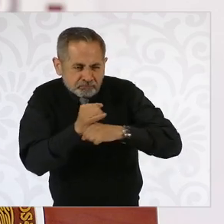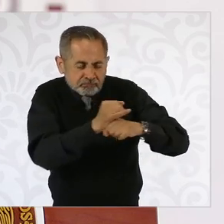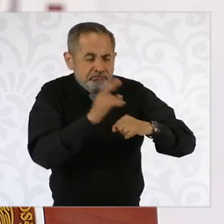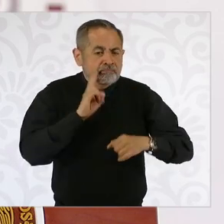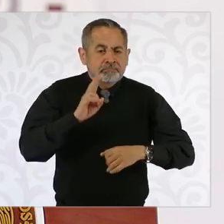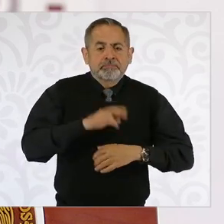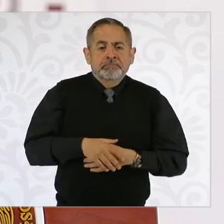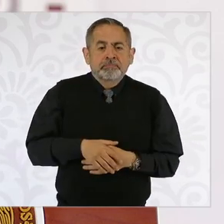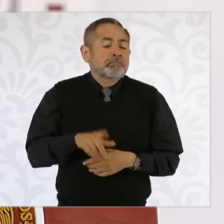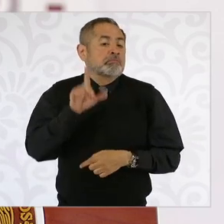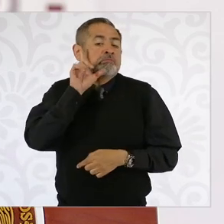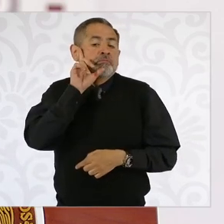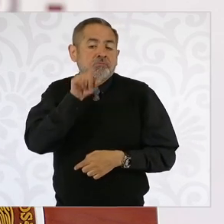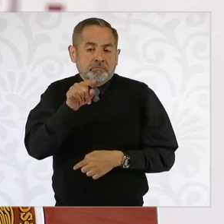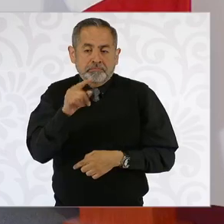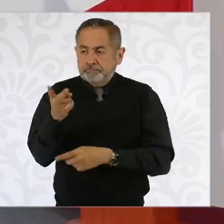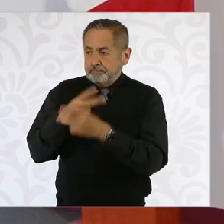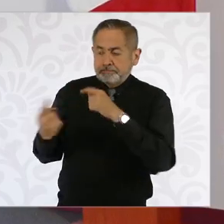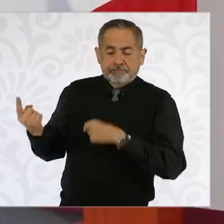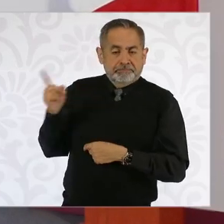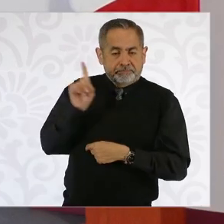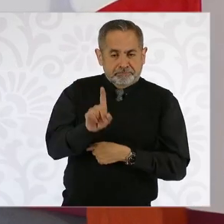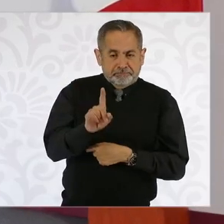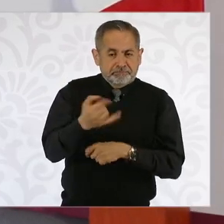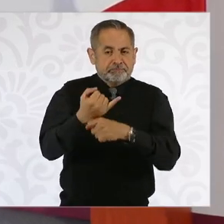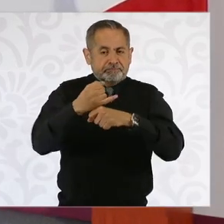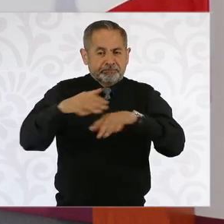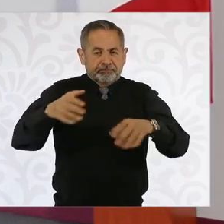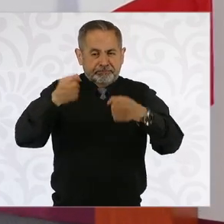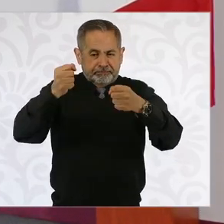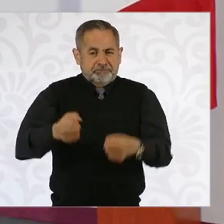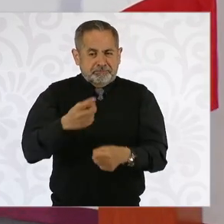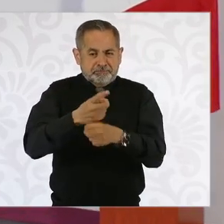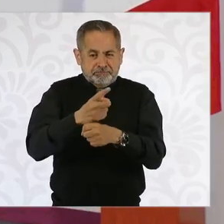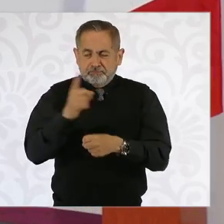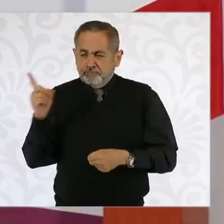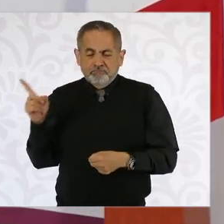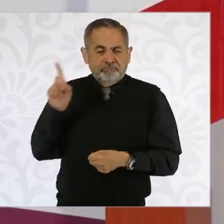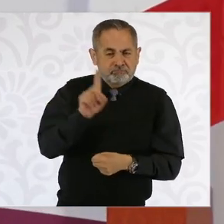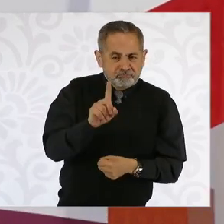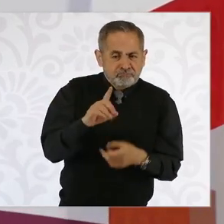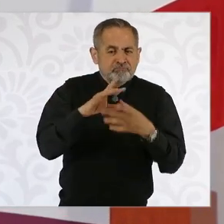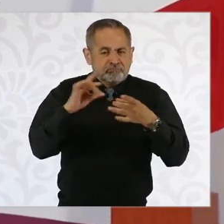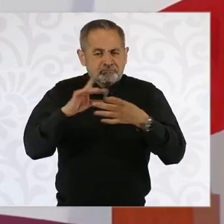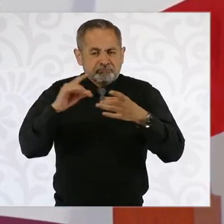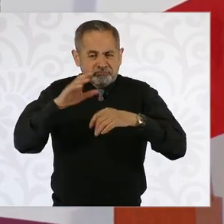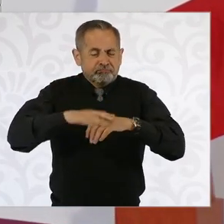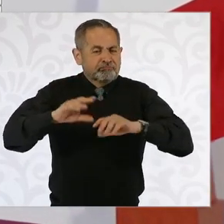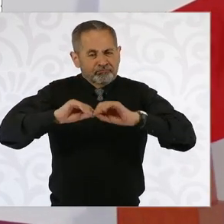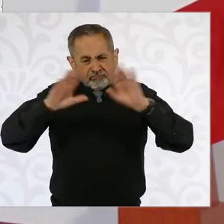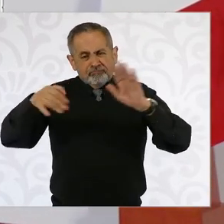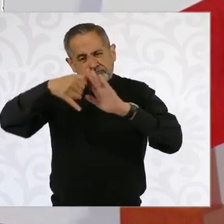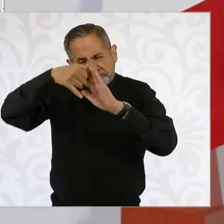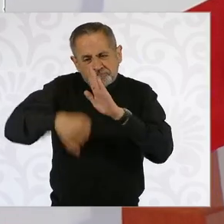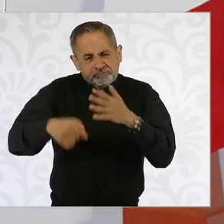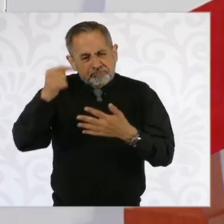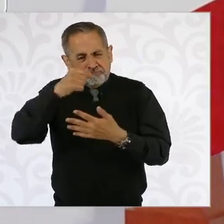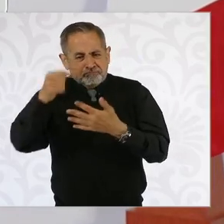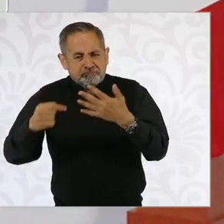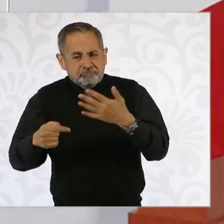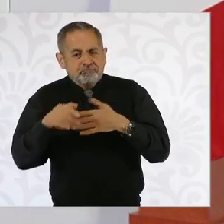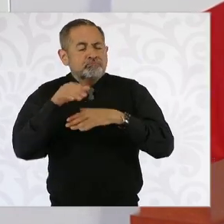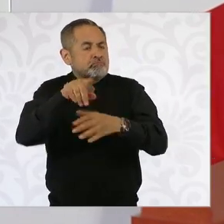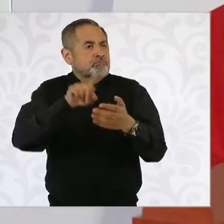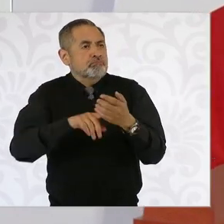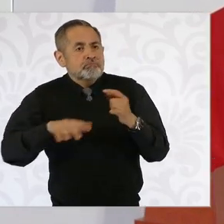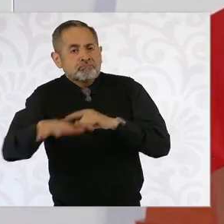El día de mañana es el informe de seguridad y se puede dar más información sobre el caso de Sinaloa